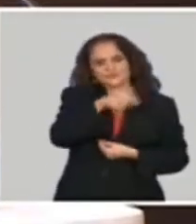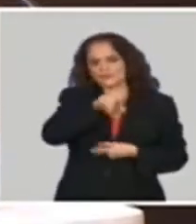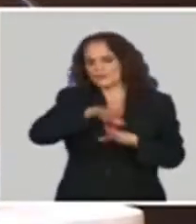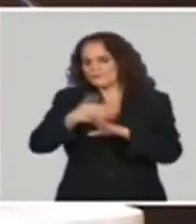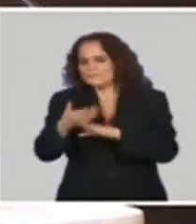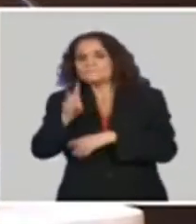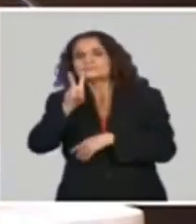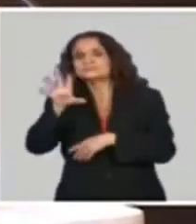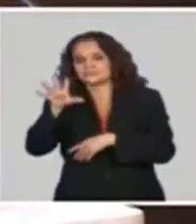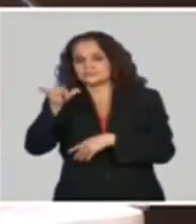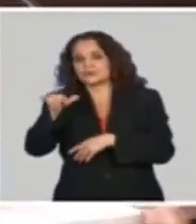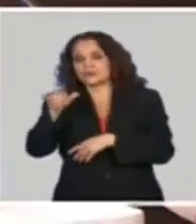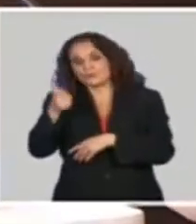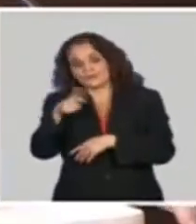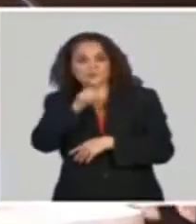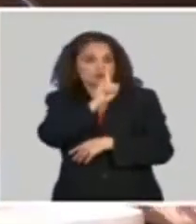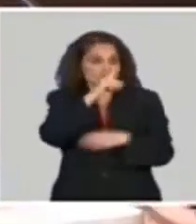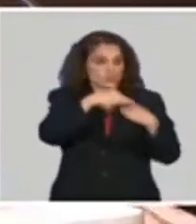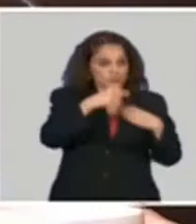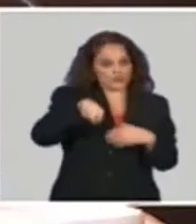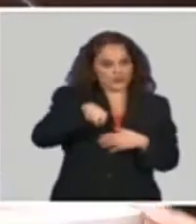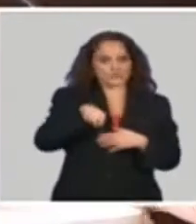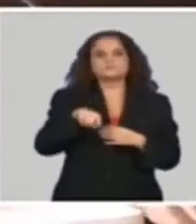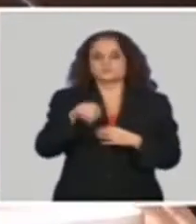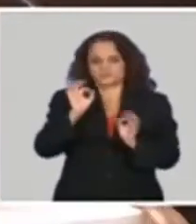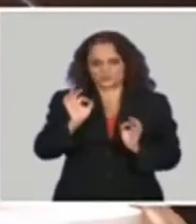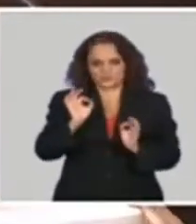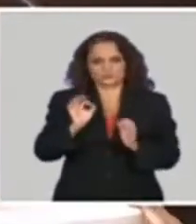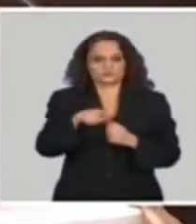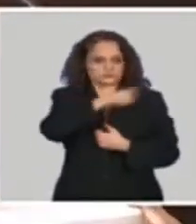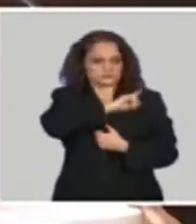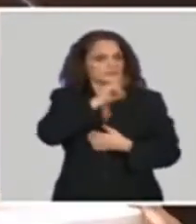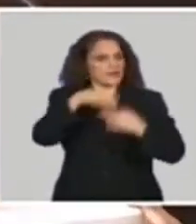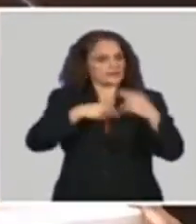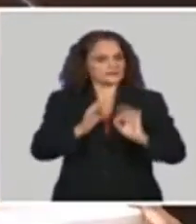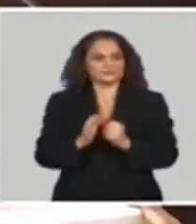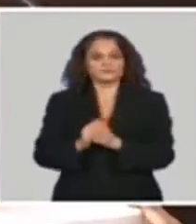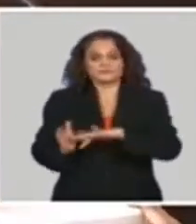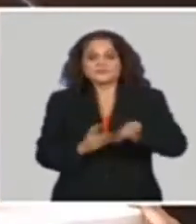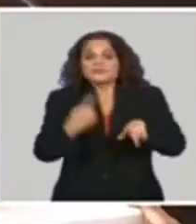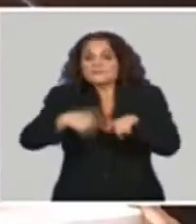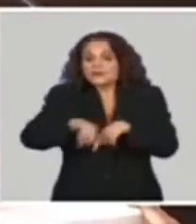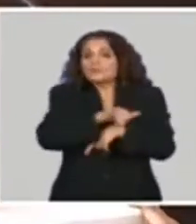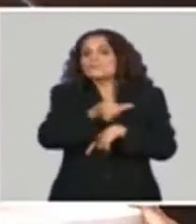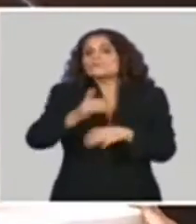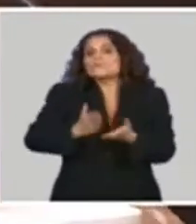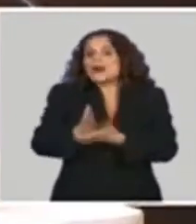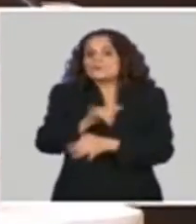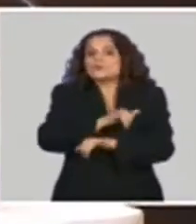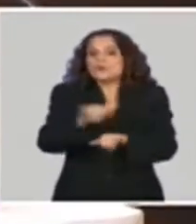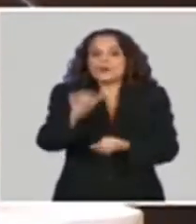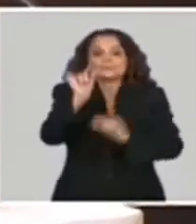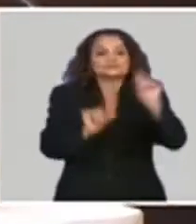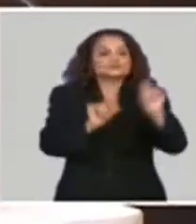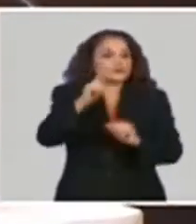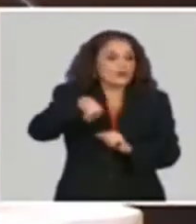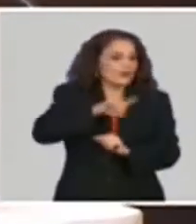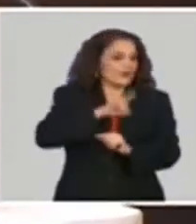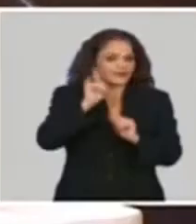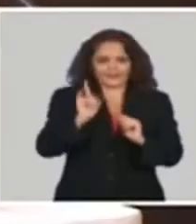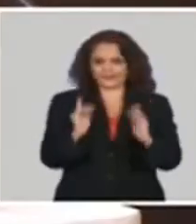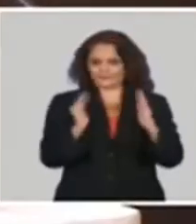Entonces, hoy lo que vamos a tener es primero que se mantiene protegida la primera importación del residente permanente en Cuba y para eso hemos